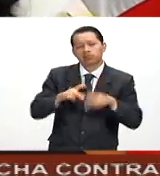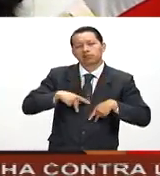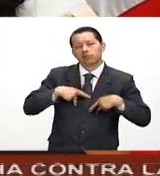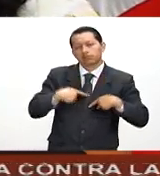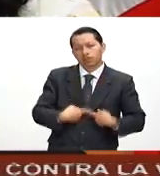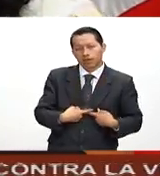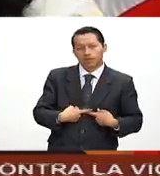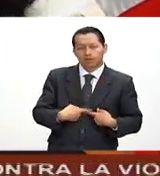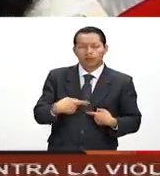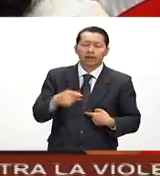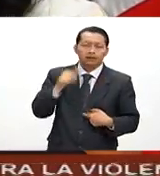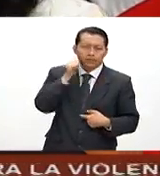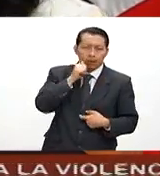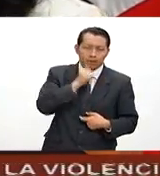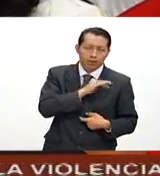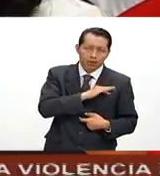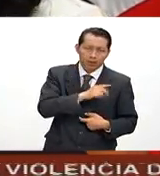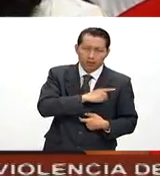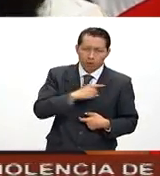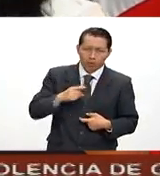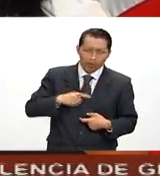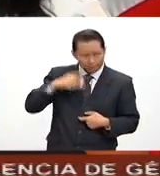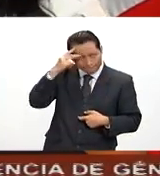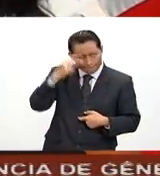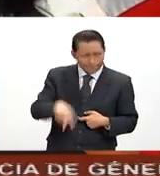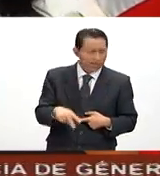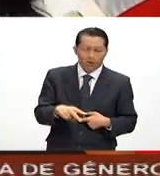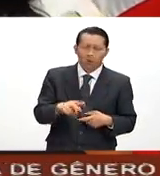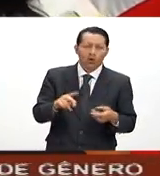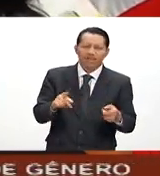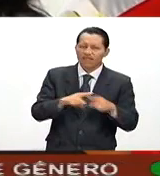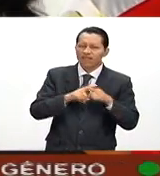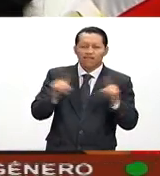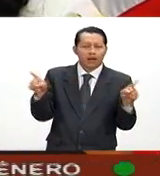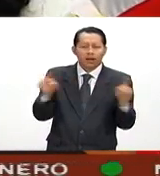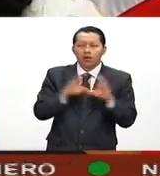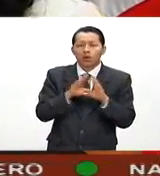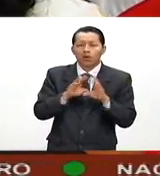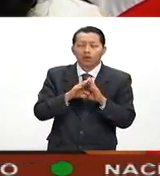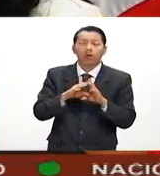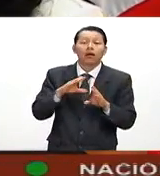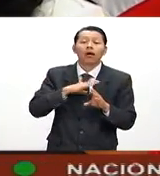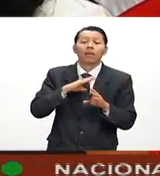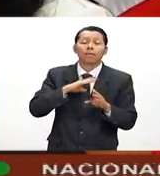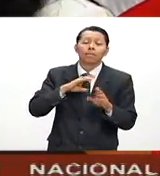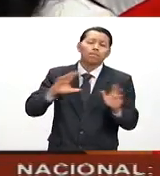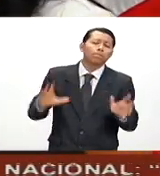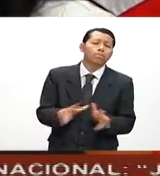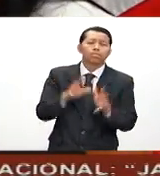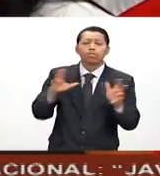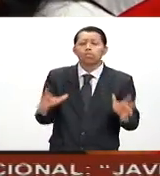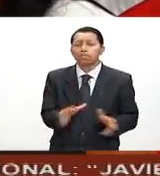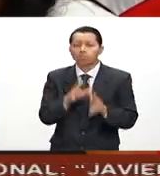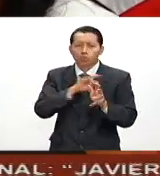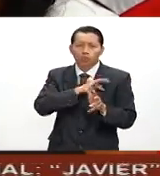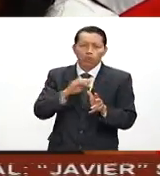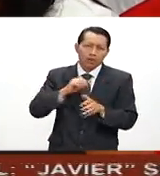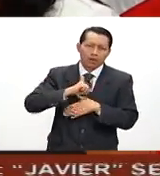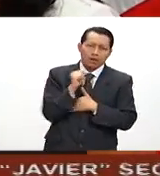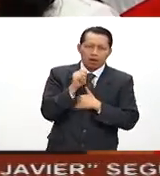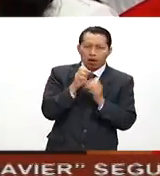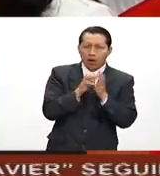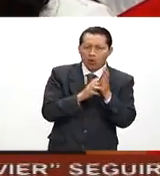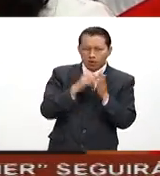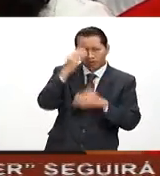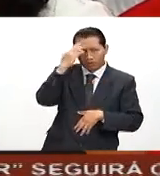propenso a endeudarse. Y México es todo lo contrario. Es un país que promueve el ahorro, que sabe que solo ahorrando